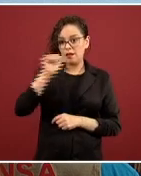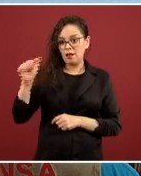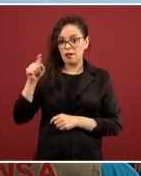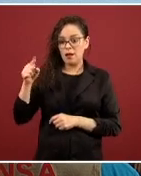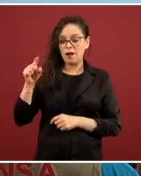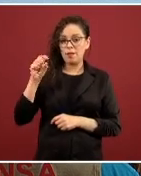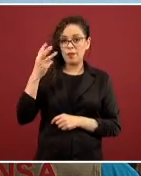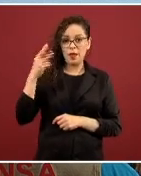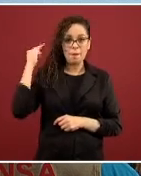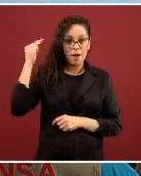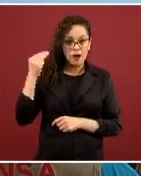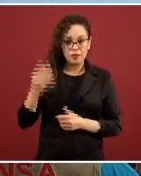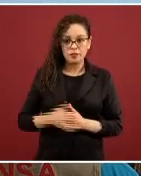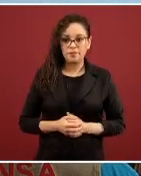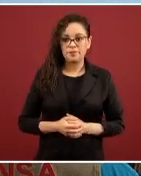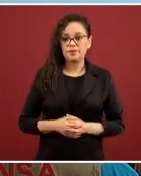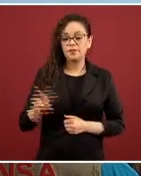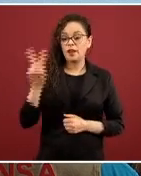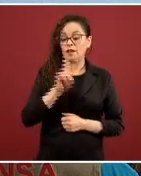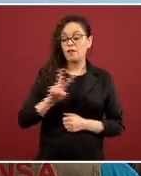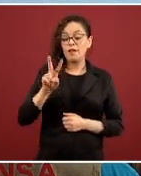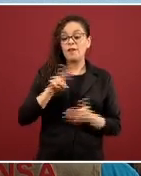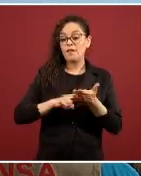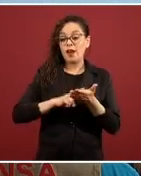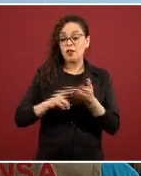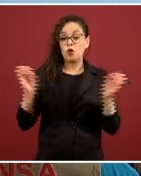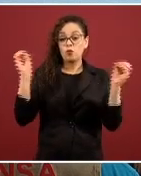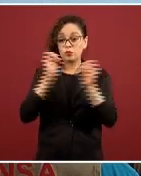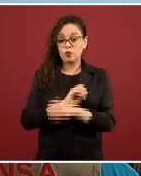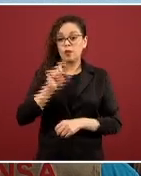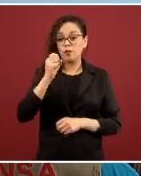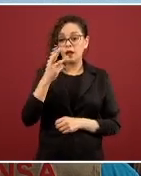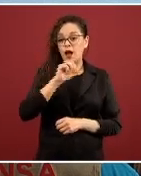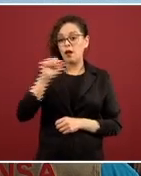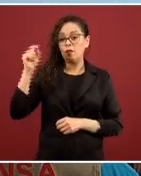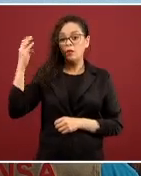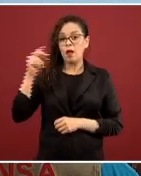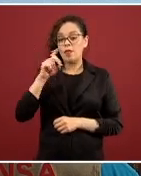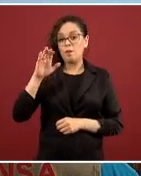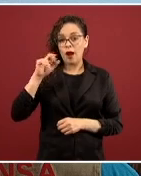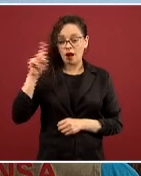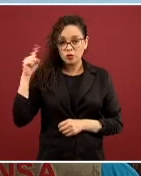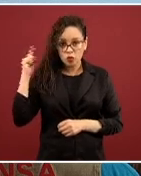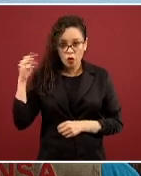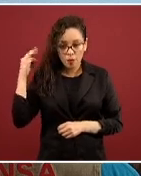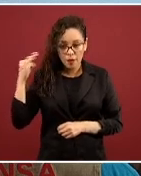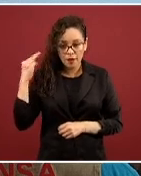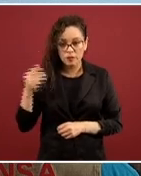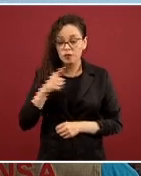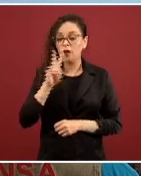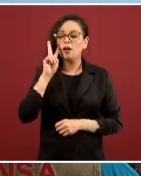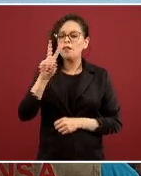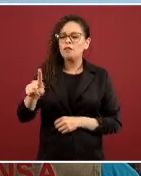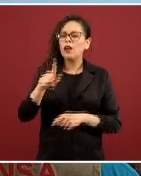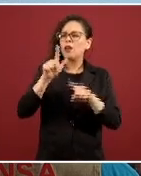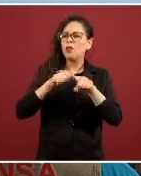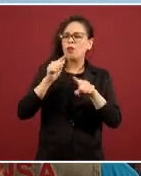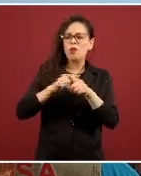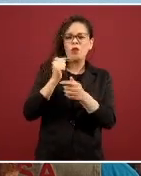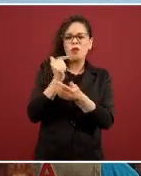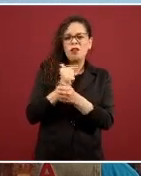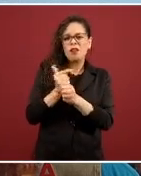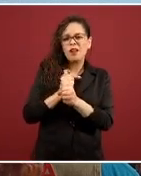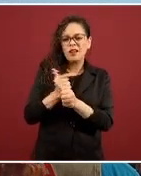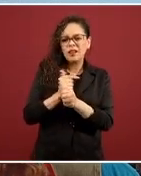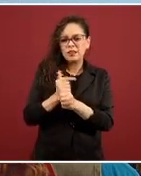oscuro, del 23 al 29 de marzo. Y lo que se puede ver, por tanto, es esta sombra gris, es la intensidad